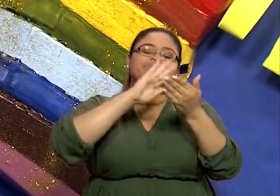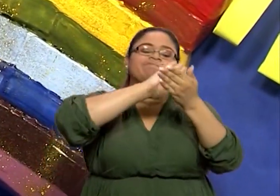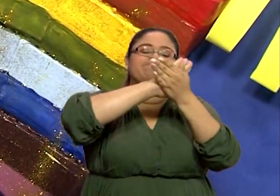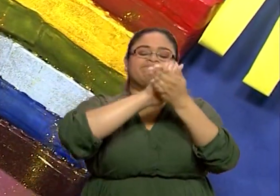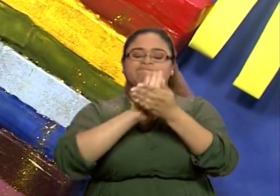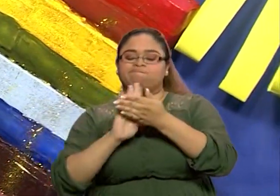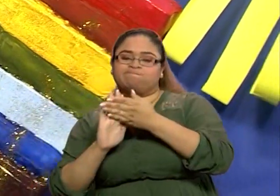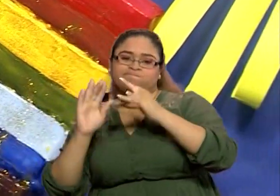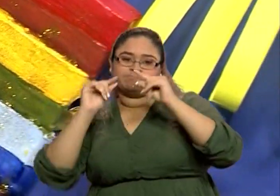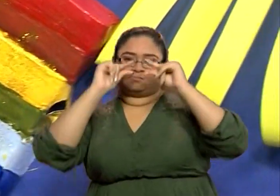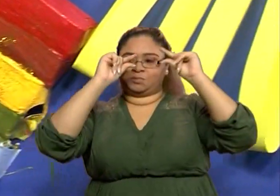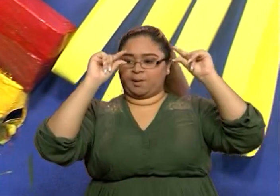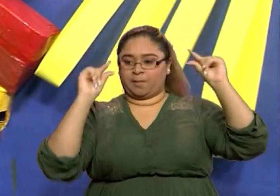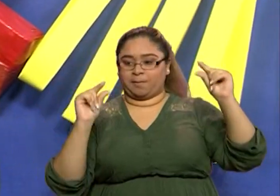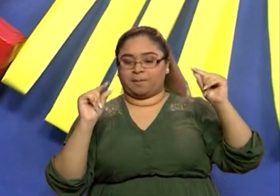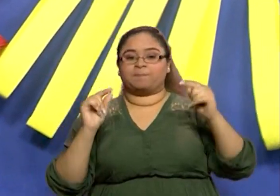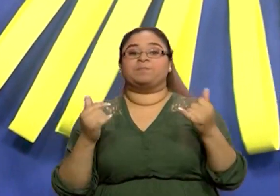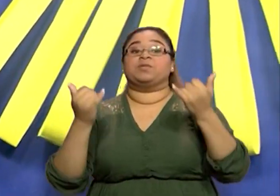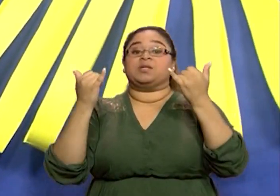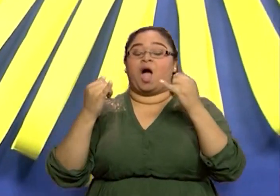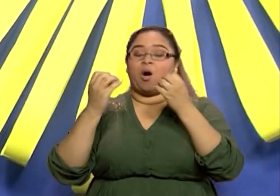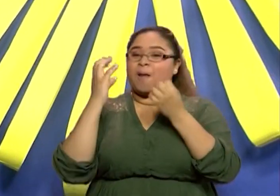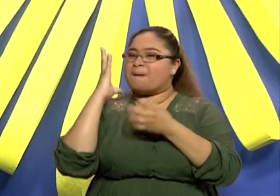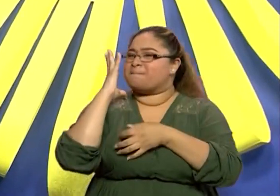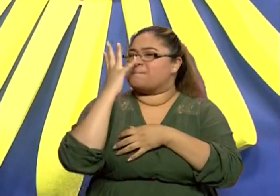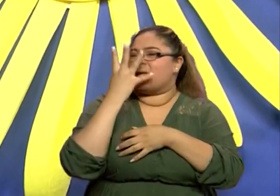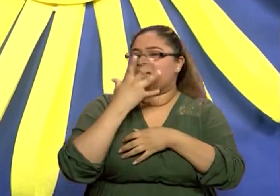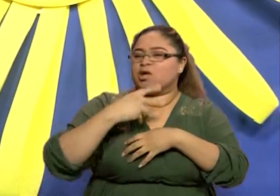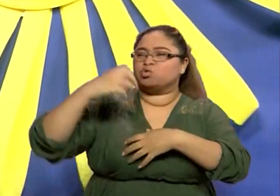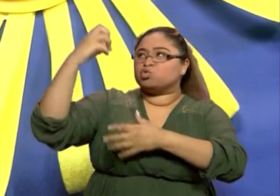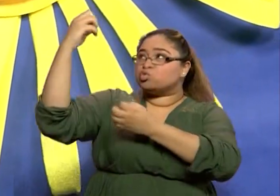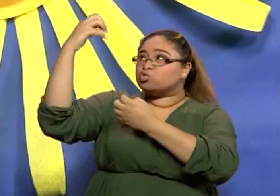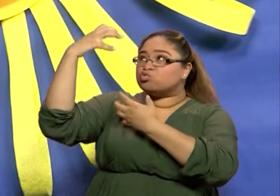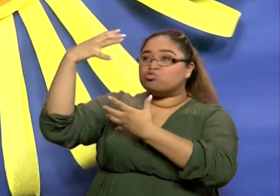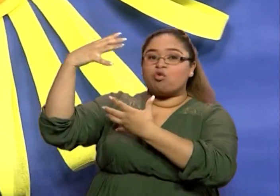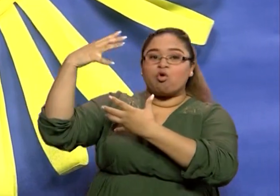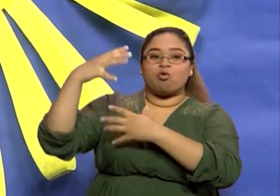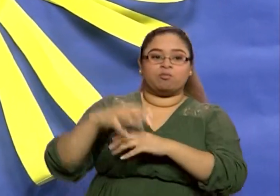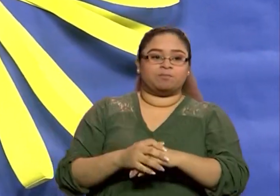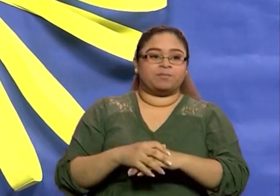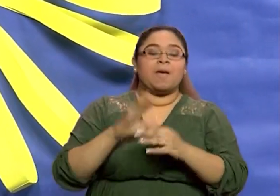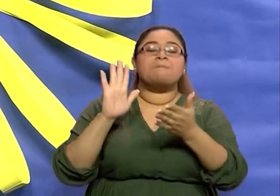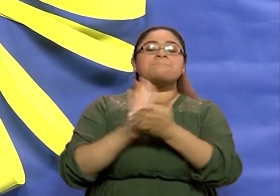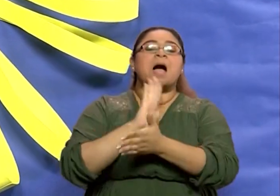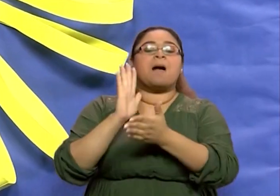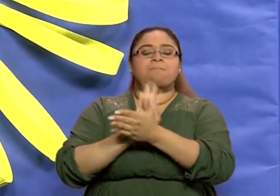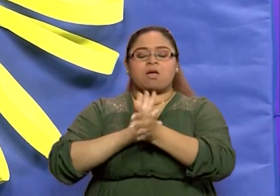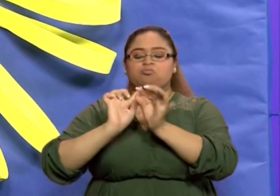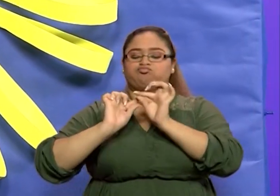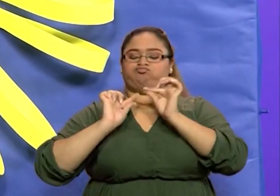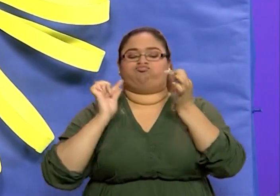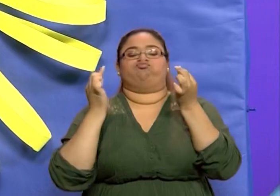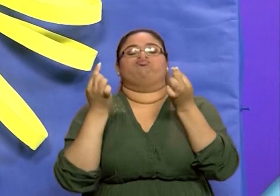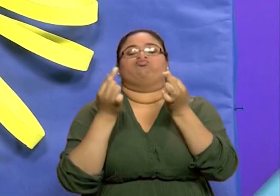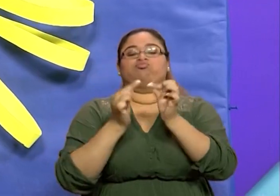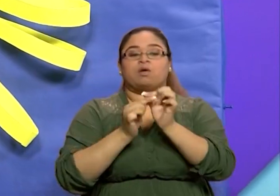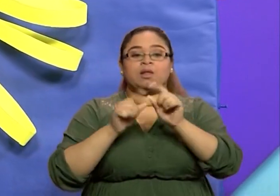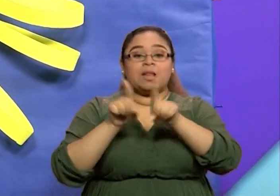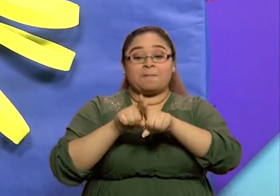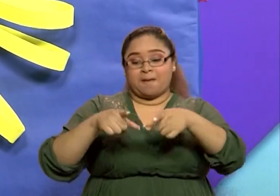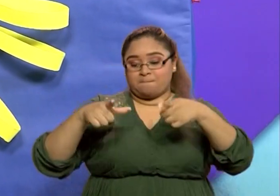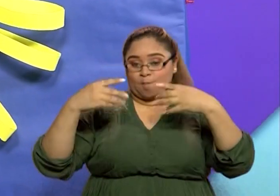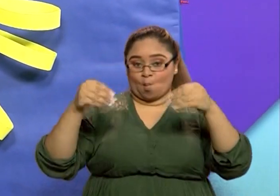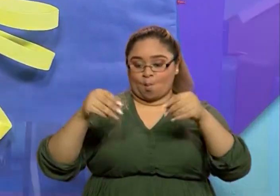Y por acá tenemos el grandioso sol. Utilizamos papel y utilizamos un plato